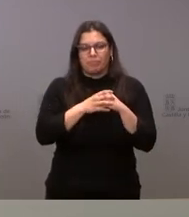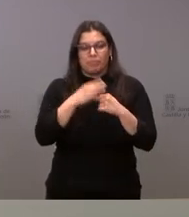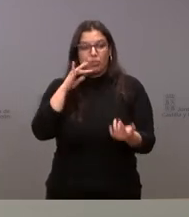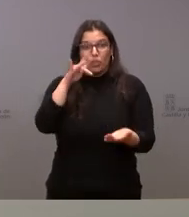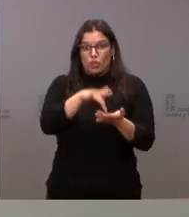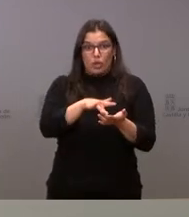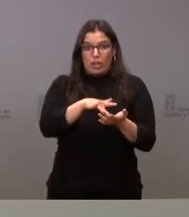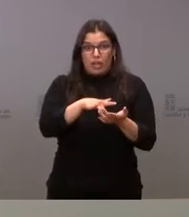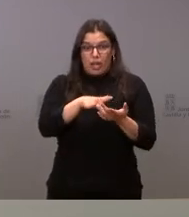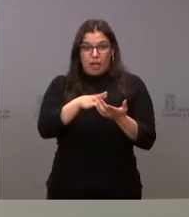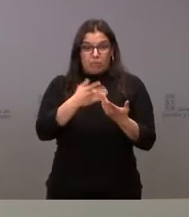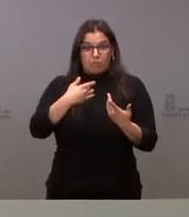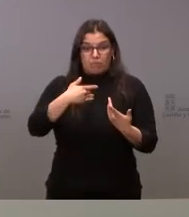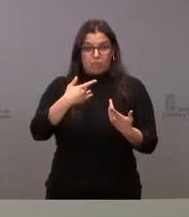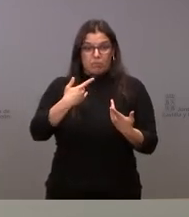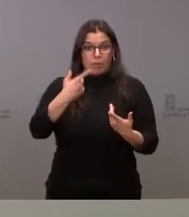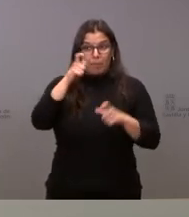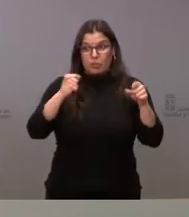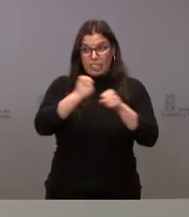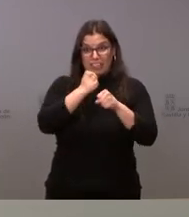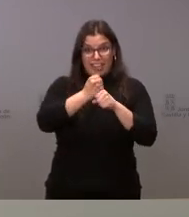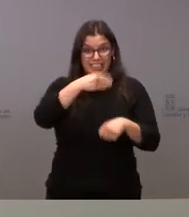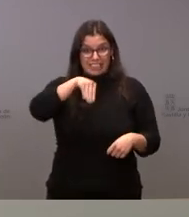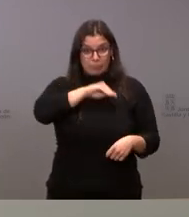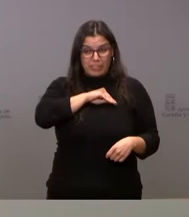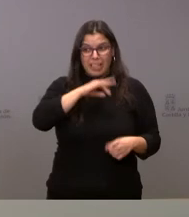pérdida de poder adquisitivo de los trabajadores hoy en día en toda España